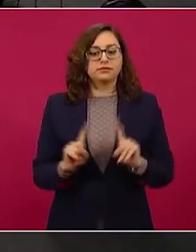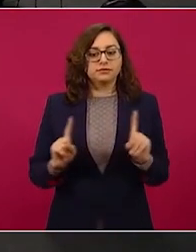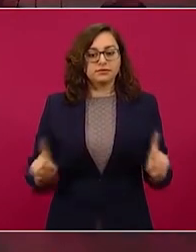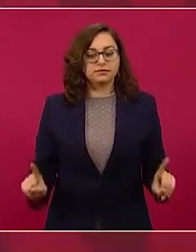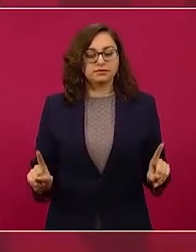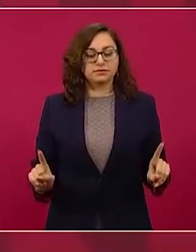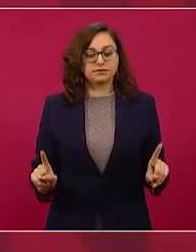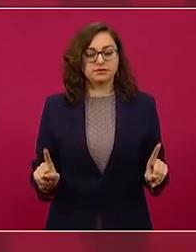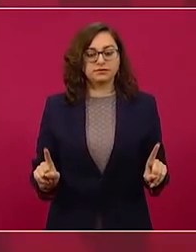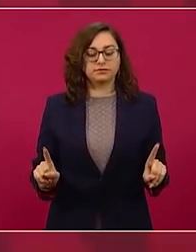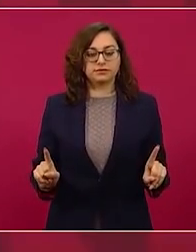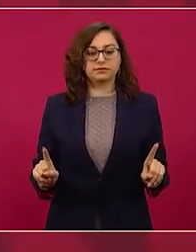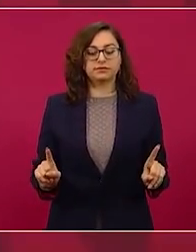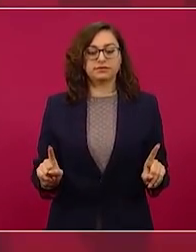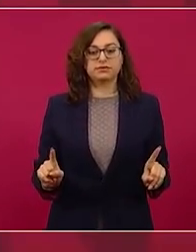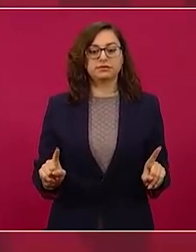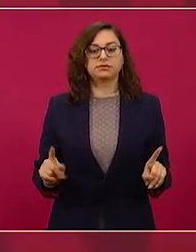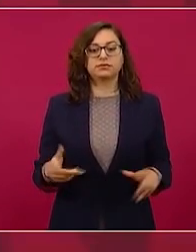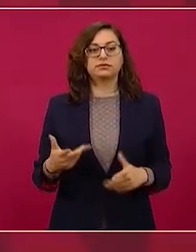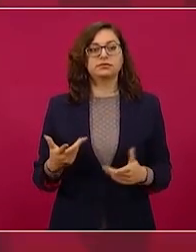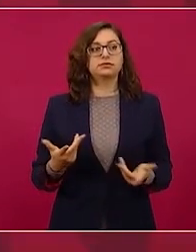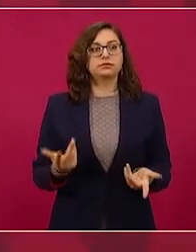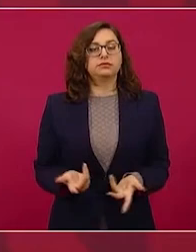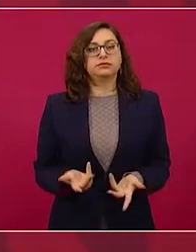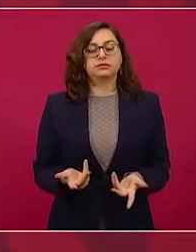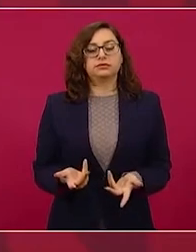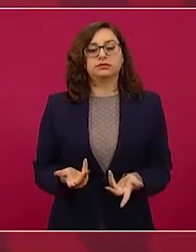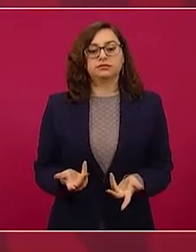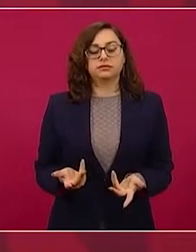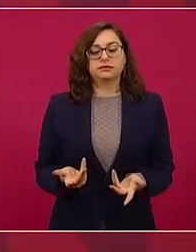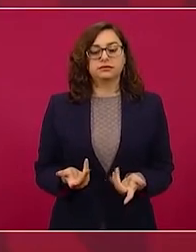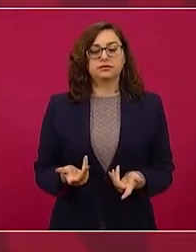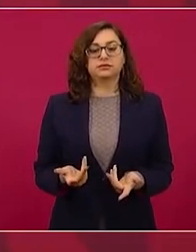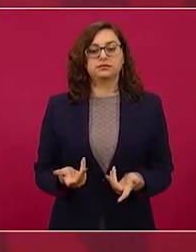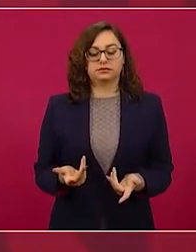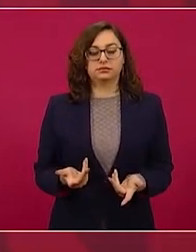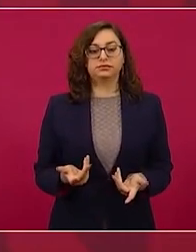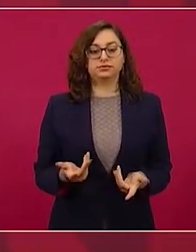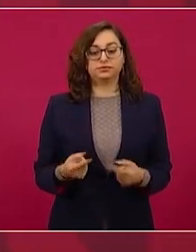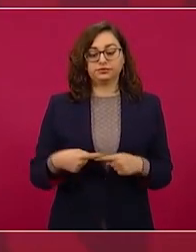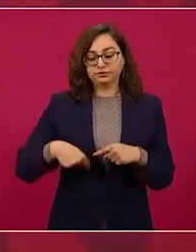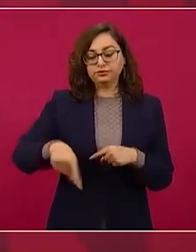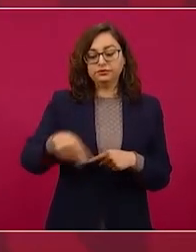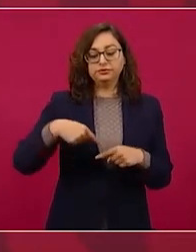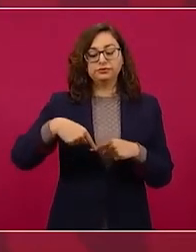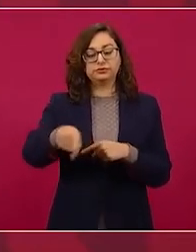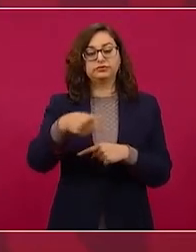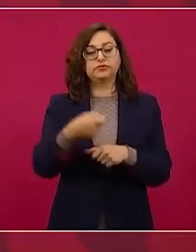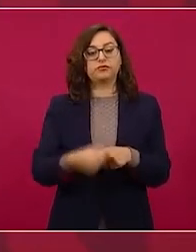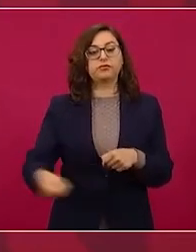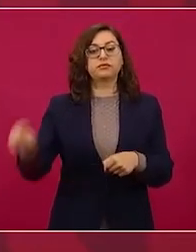vamos a dar a conocer en esta semana